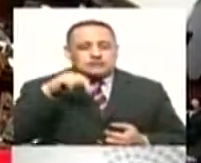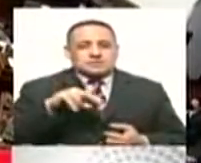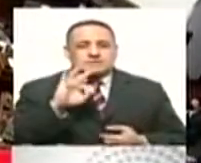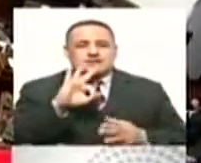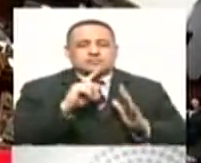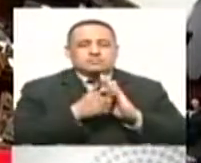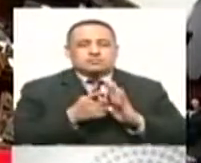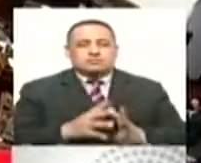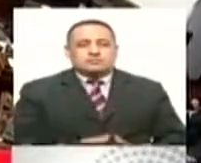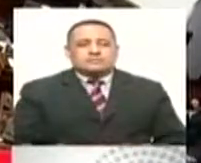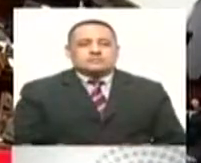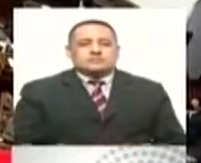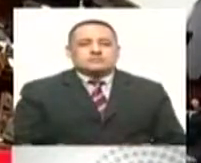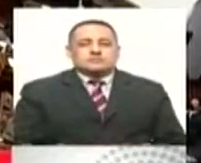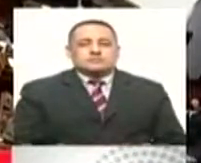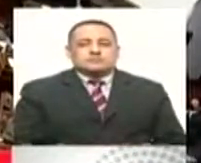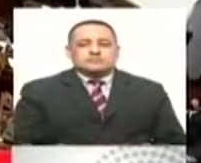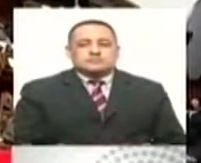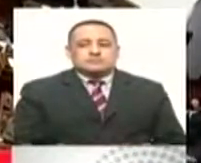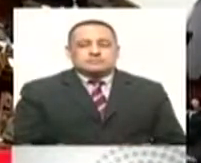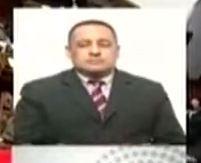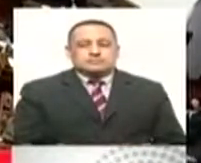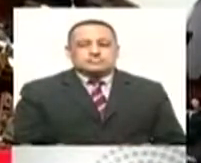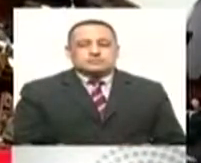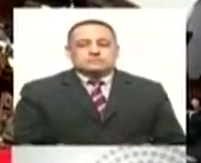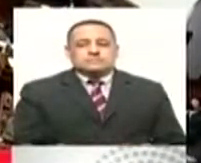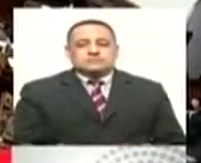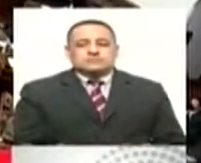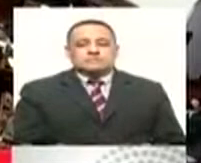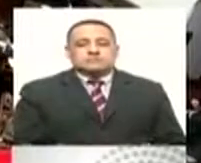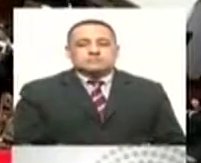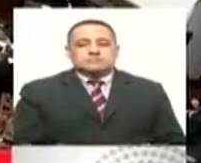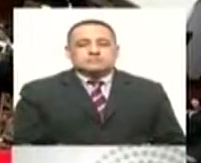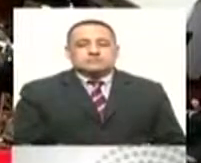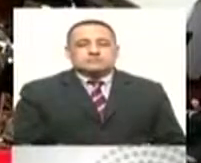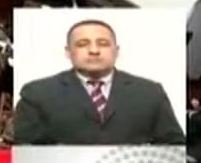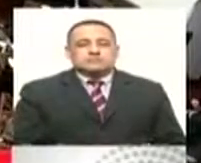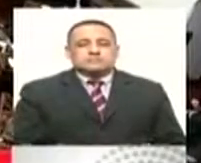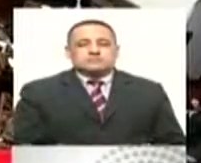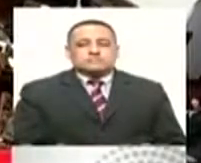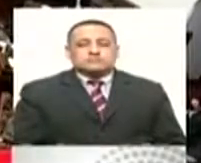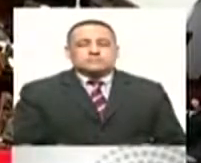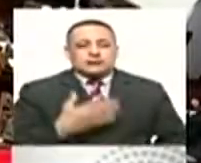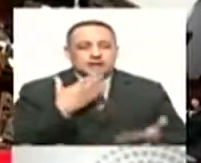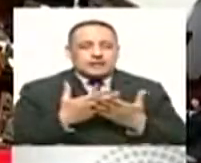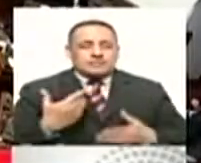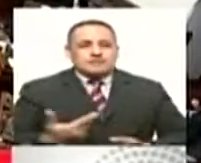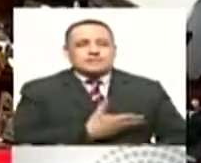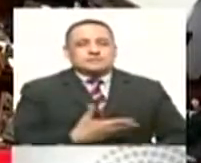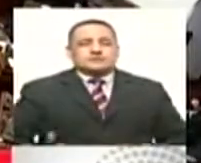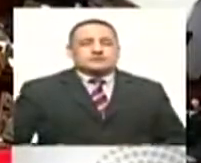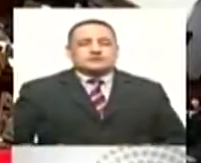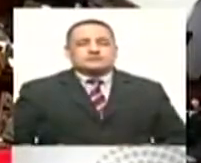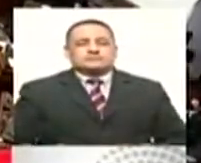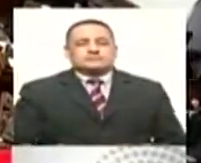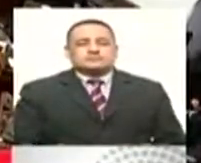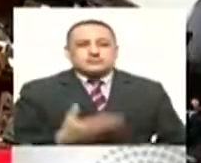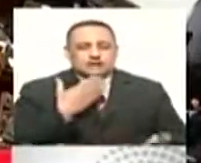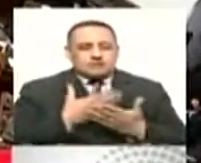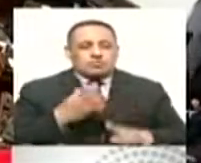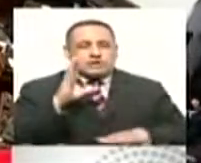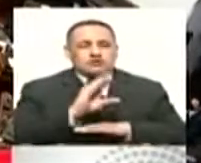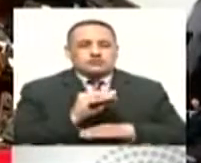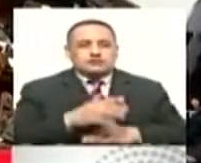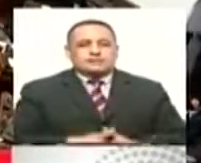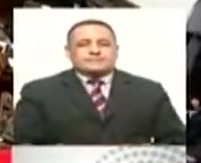a los ciudadanos servicios básicos, oportunos y de calidad. Entonces, en ese sentido, estamos desarrollando